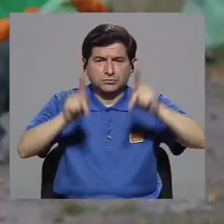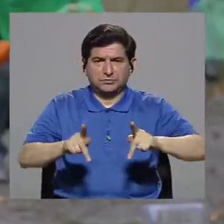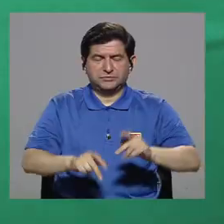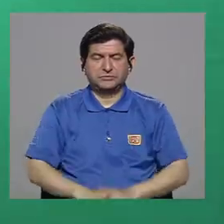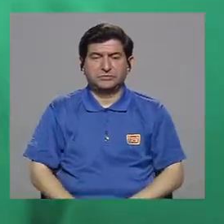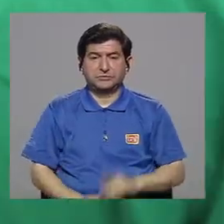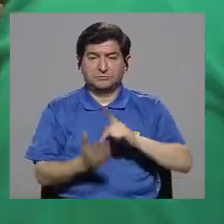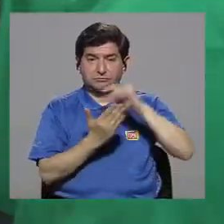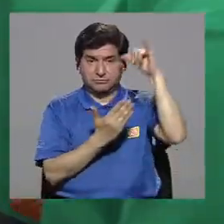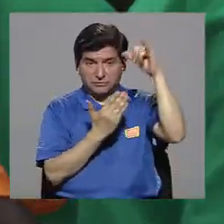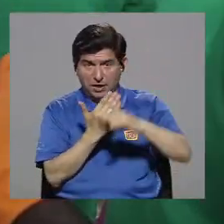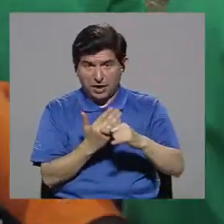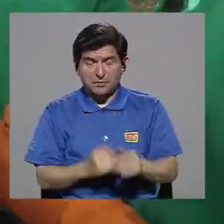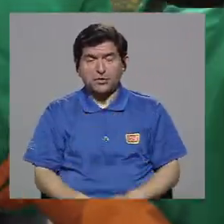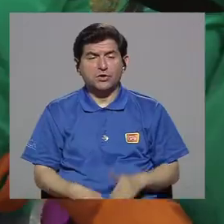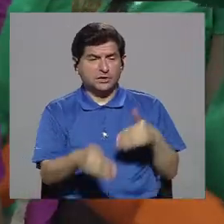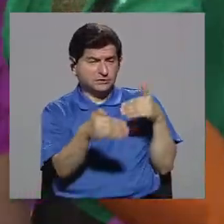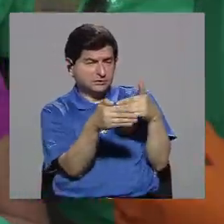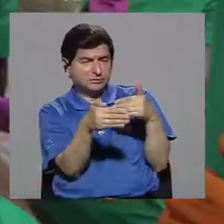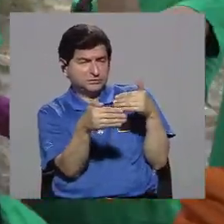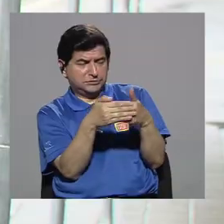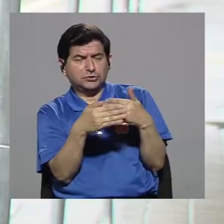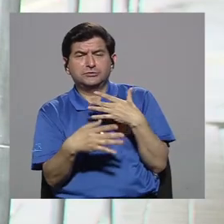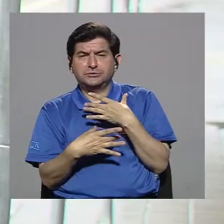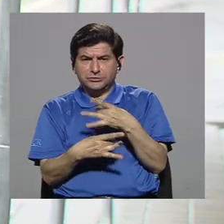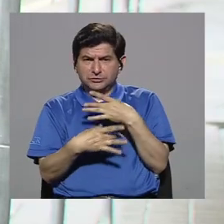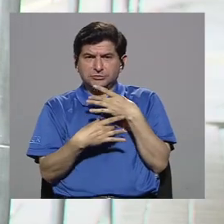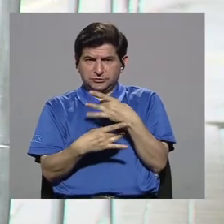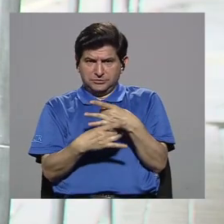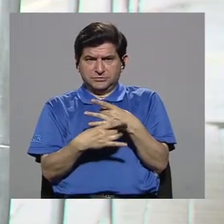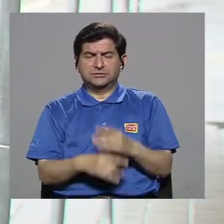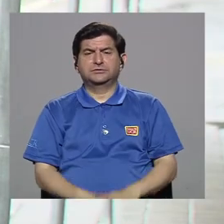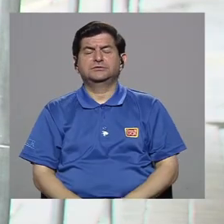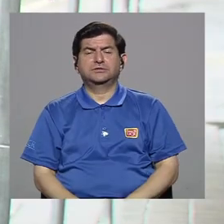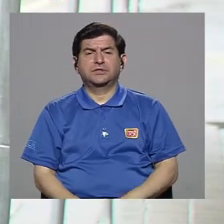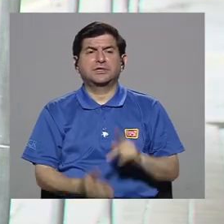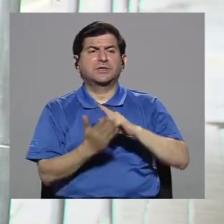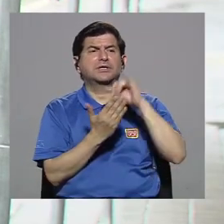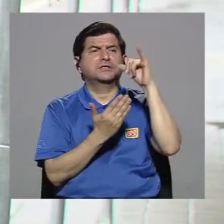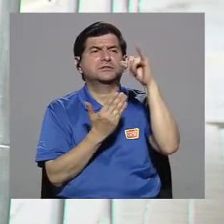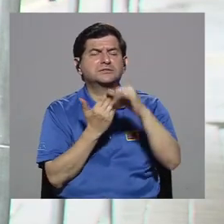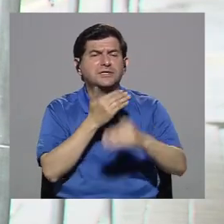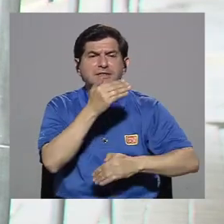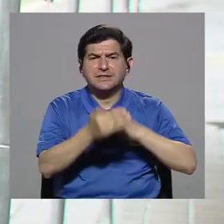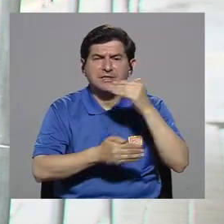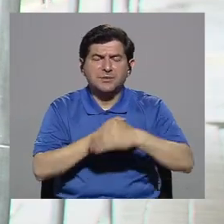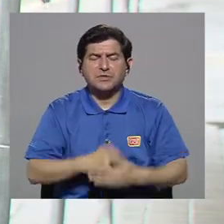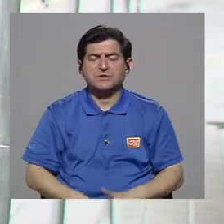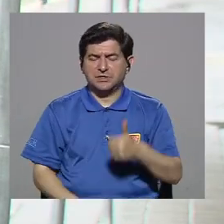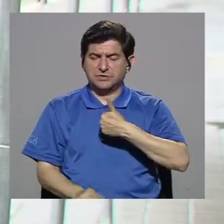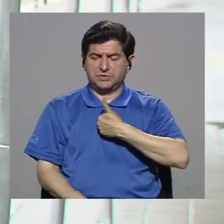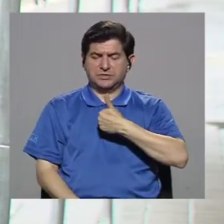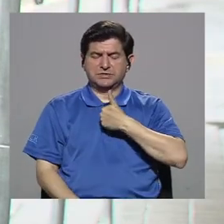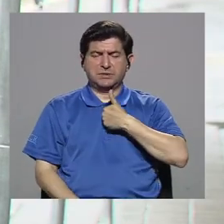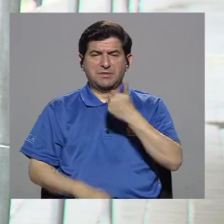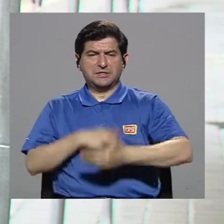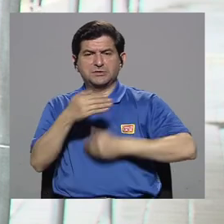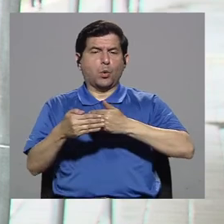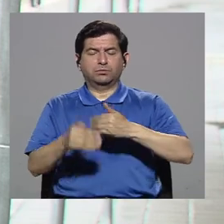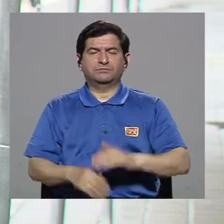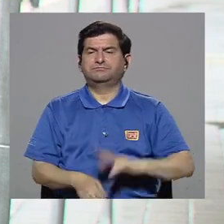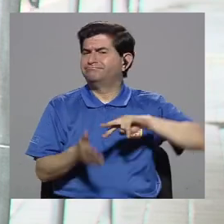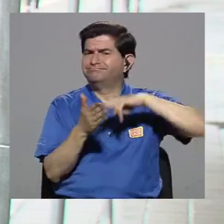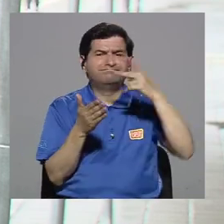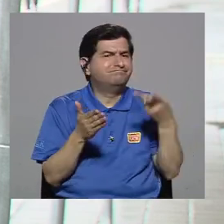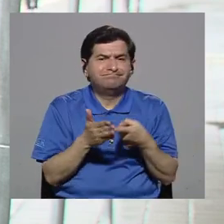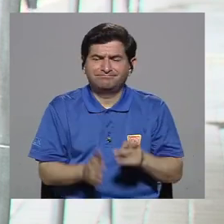ha estado muy de cerca y muy interesado en que se hagan proyectos y procesos de autogestión que lo que implican